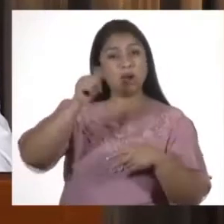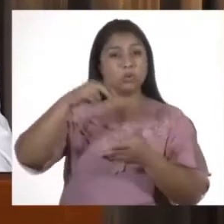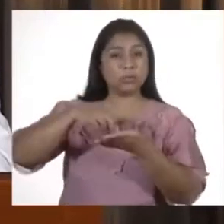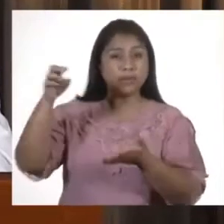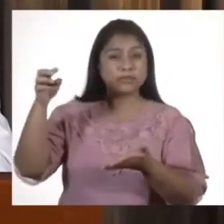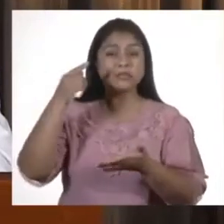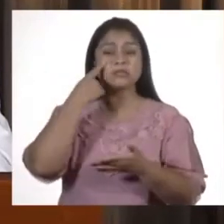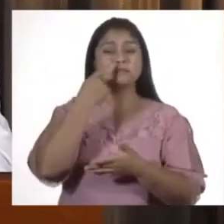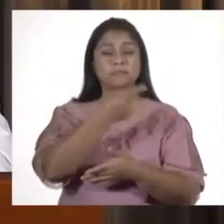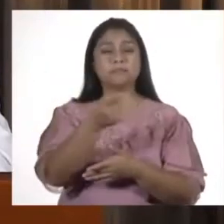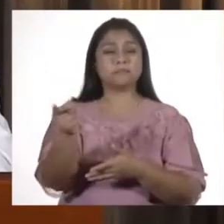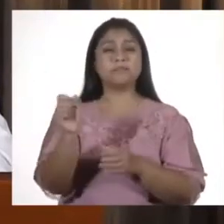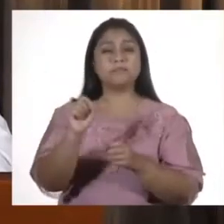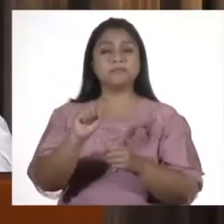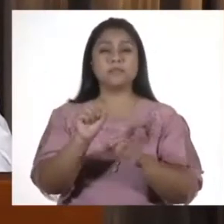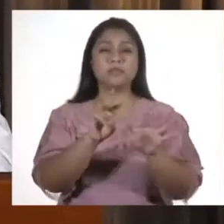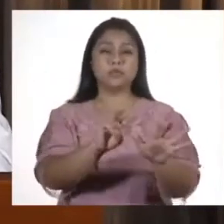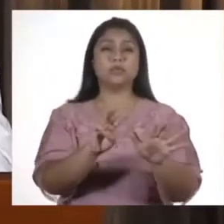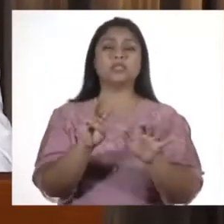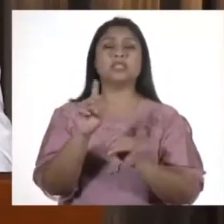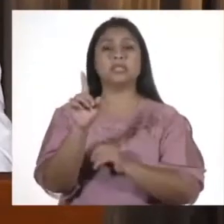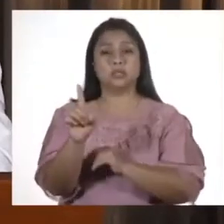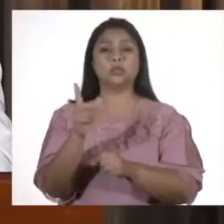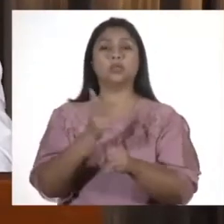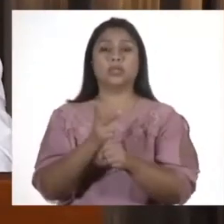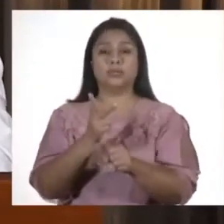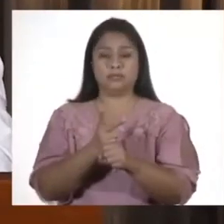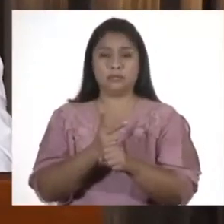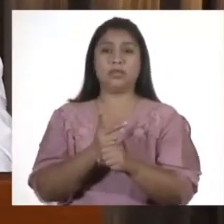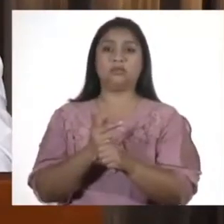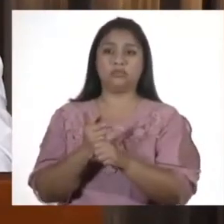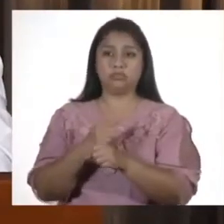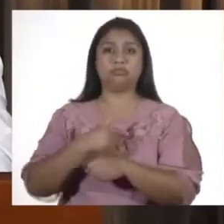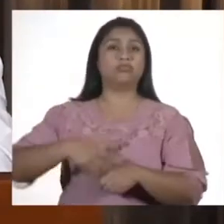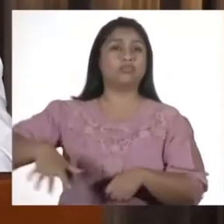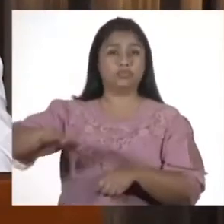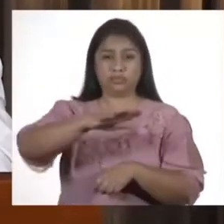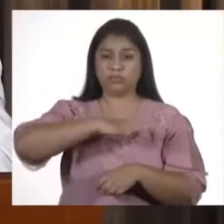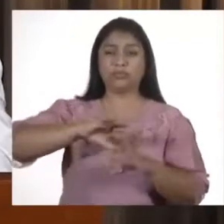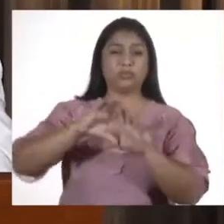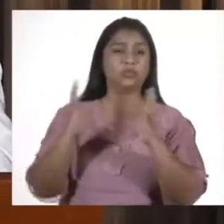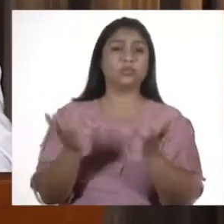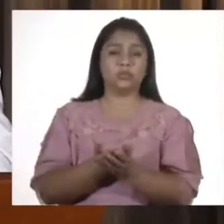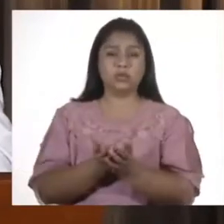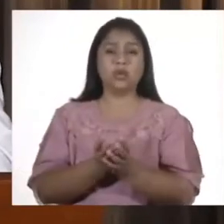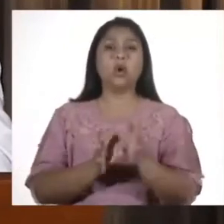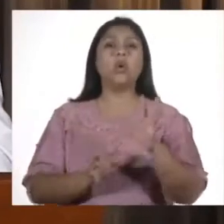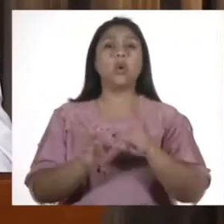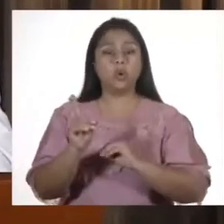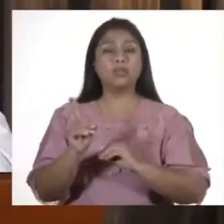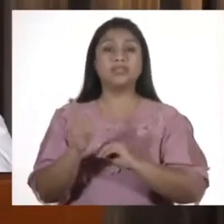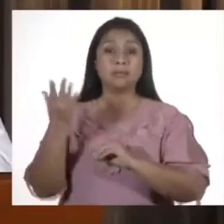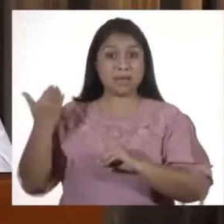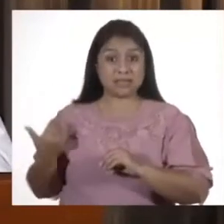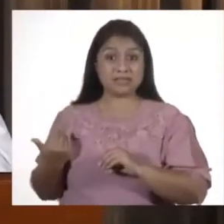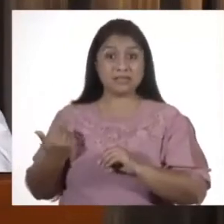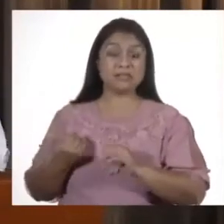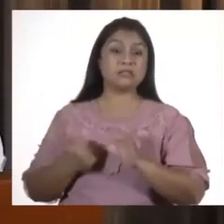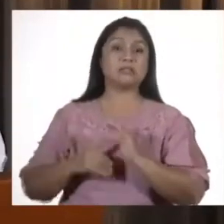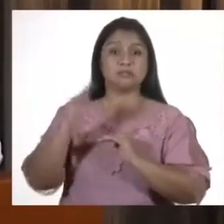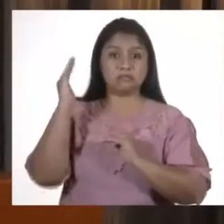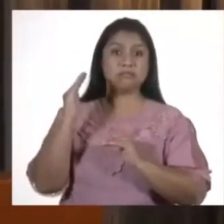permítanme decirles que pasamos hasta 81 guatemaltecos contagiados en el mundo. 11 más que hace una semana.